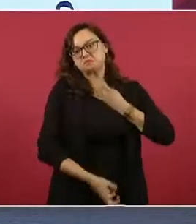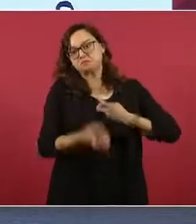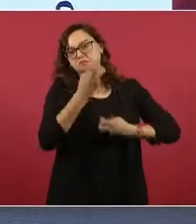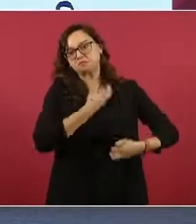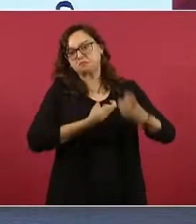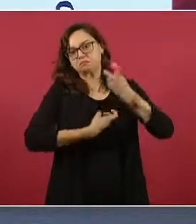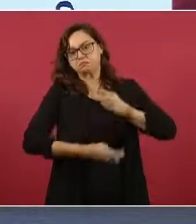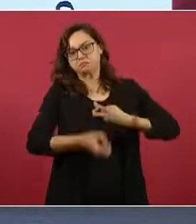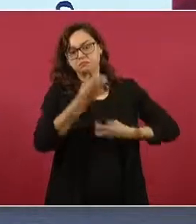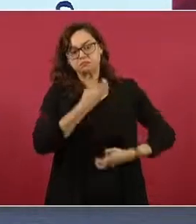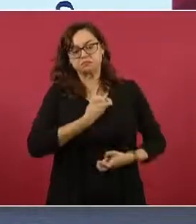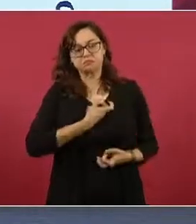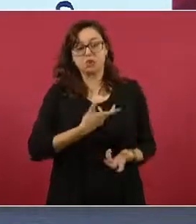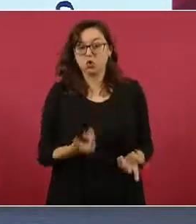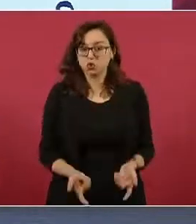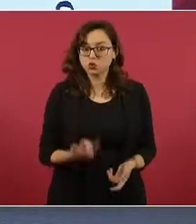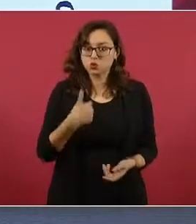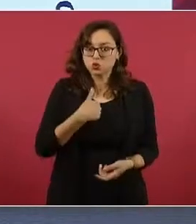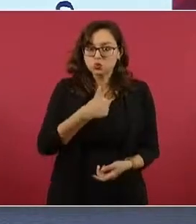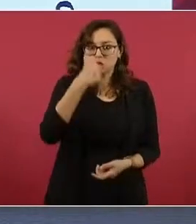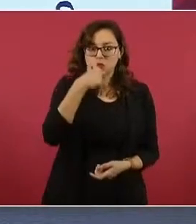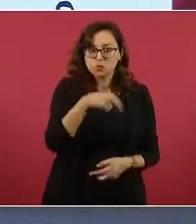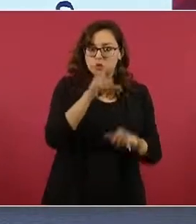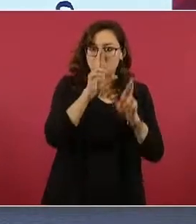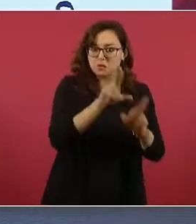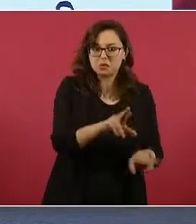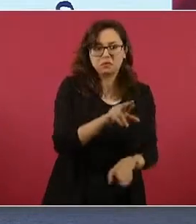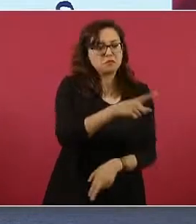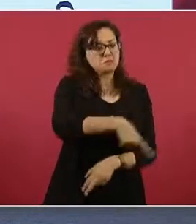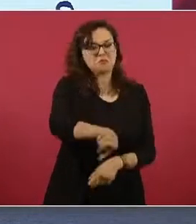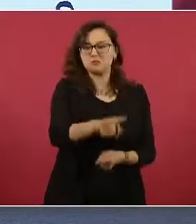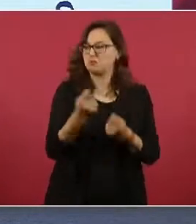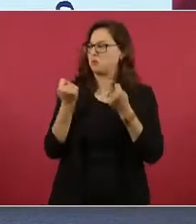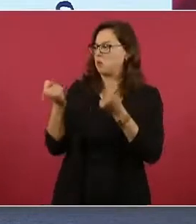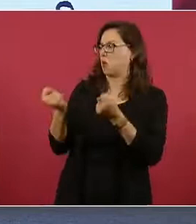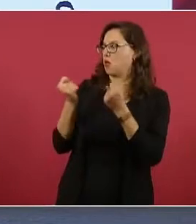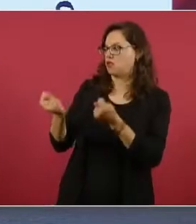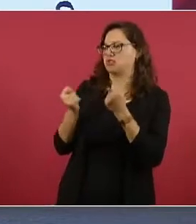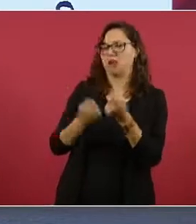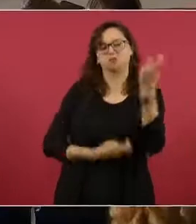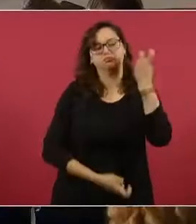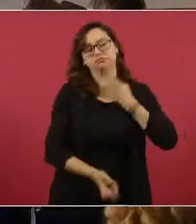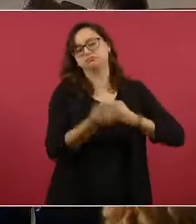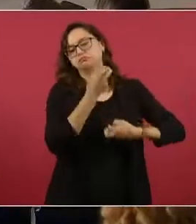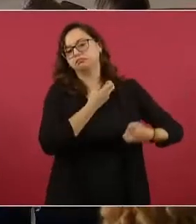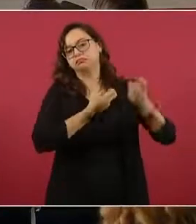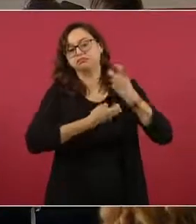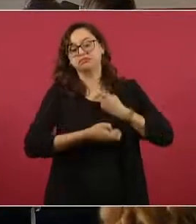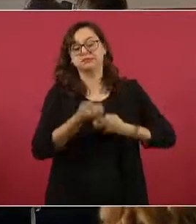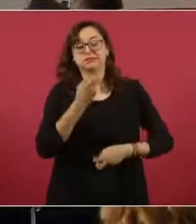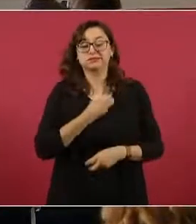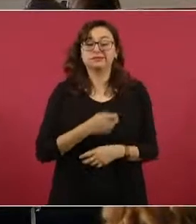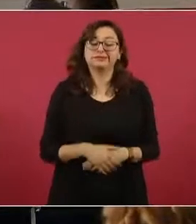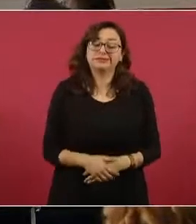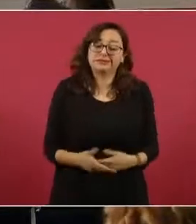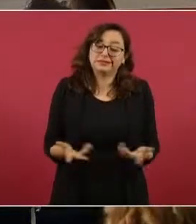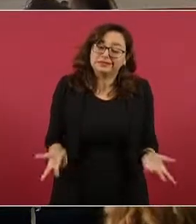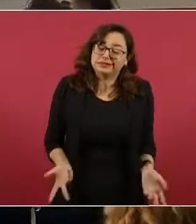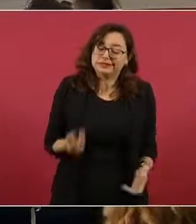aunque los respeto mucho, se van a enojar si digo